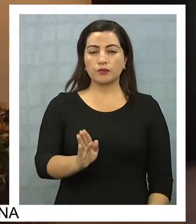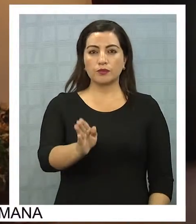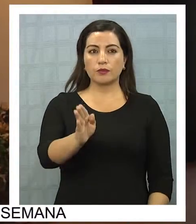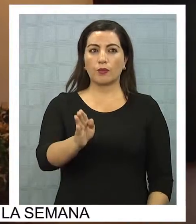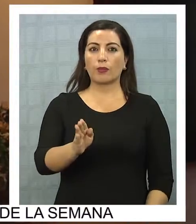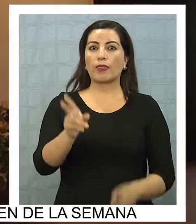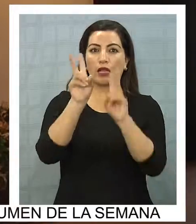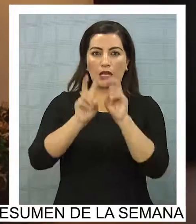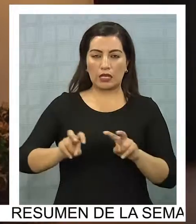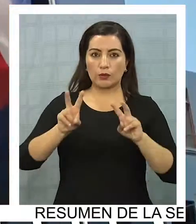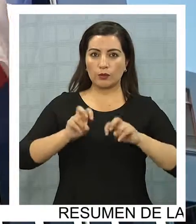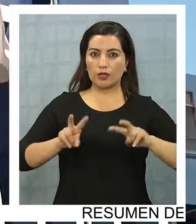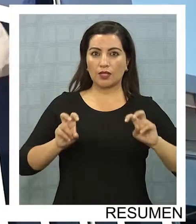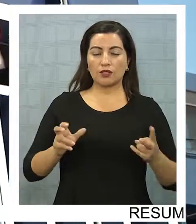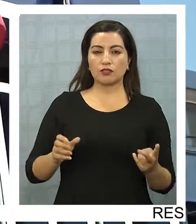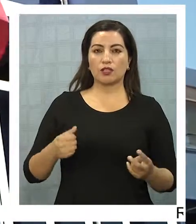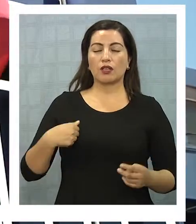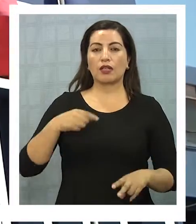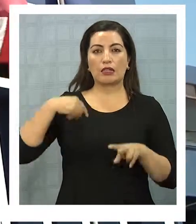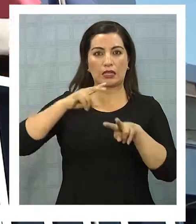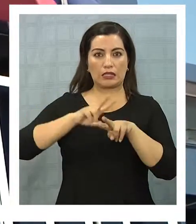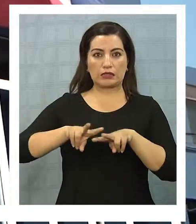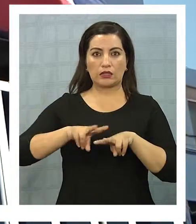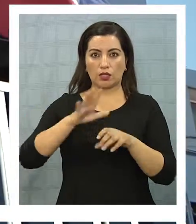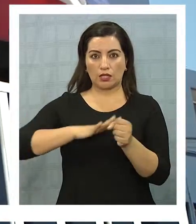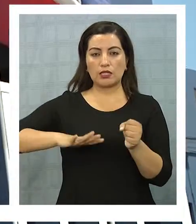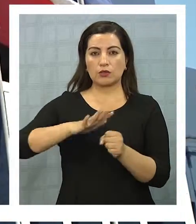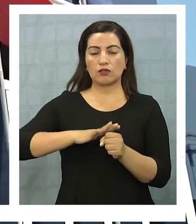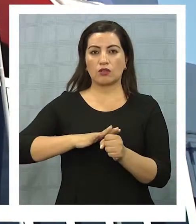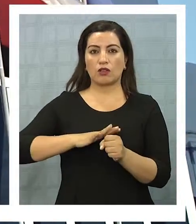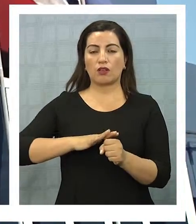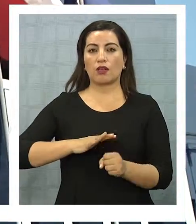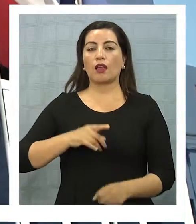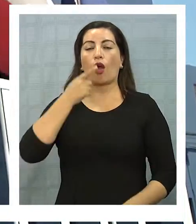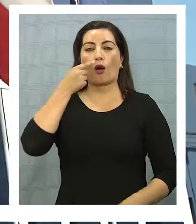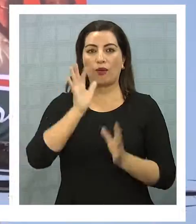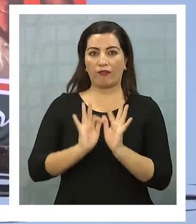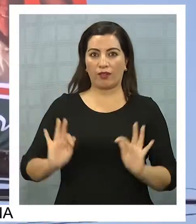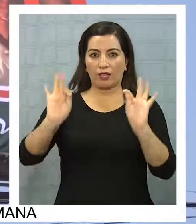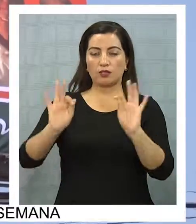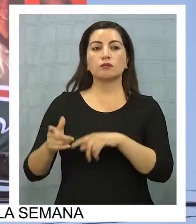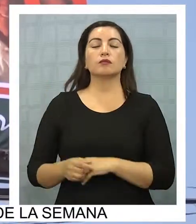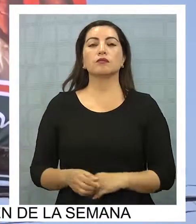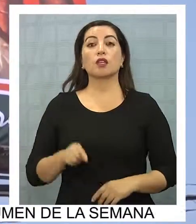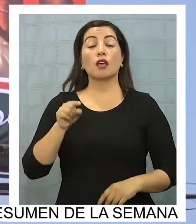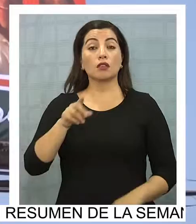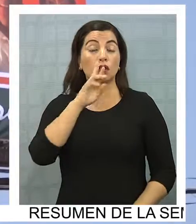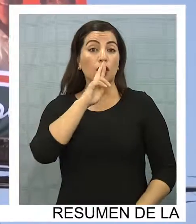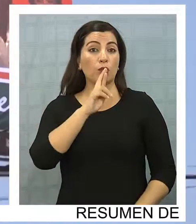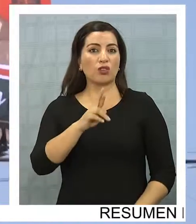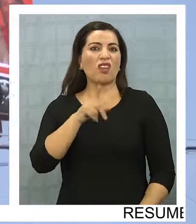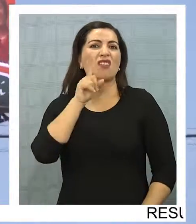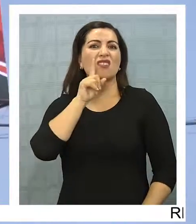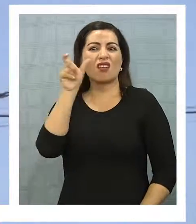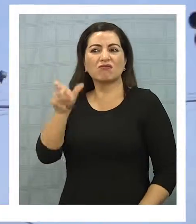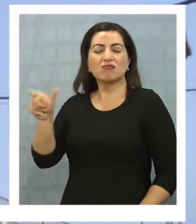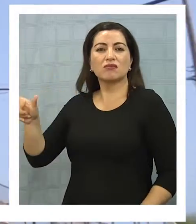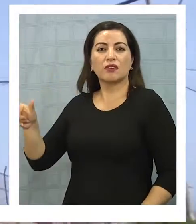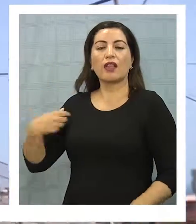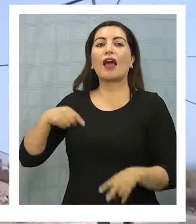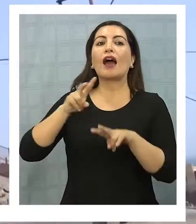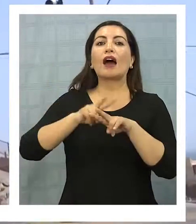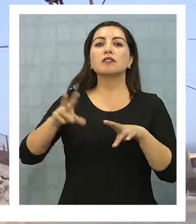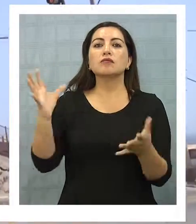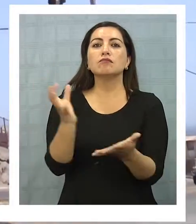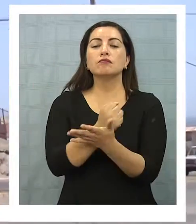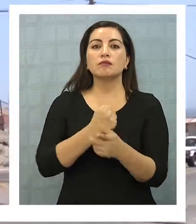las investigaciones que está realizando, en este caso, los fiscales. Así también, respondió acerca de quiénes realizarán estas